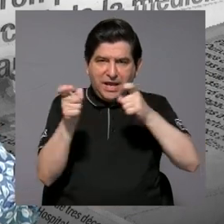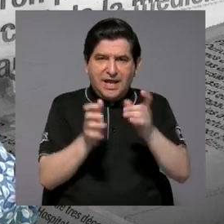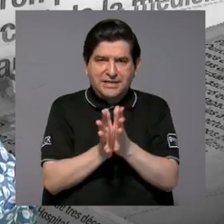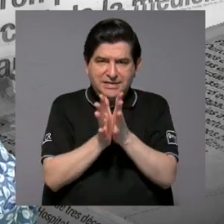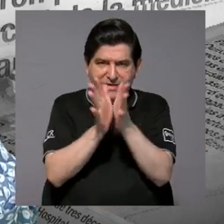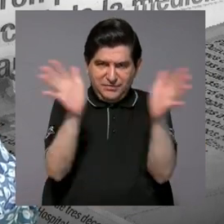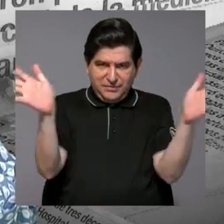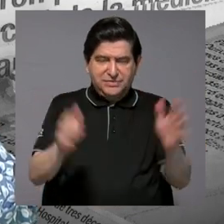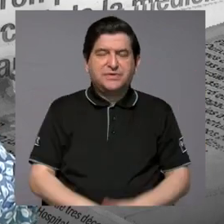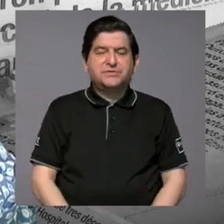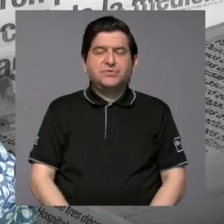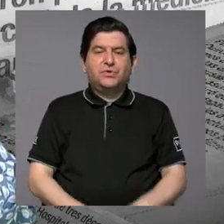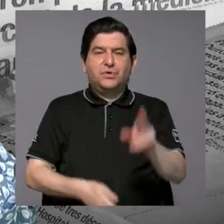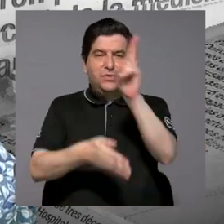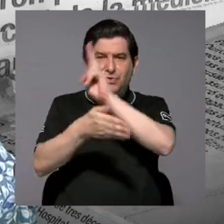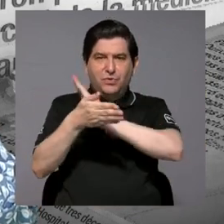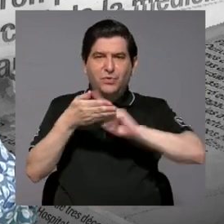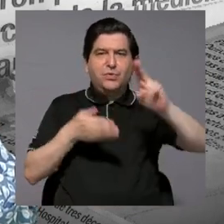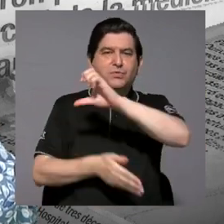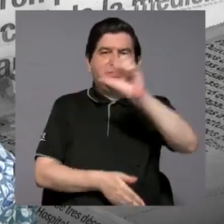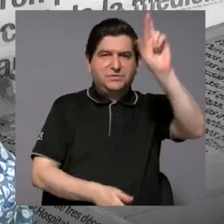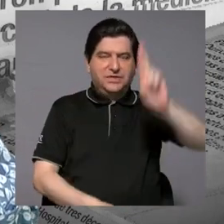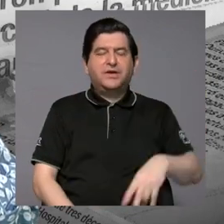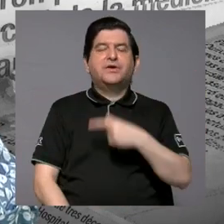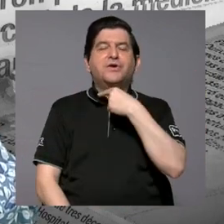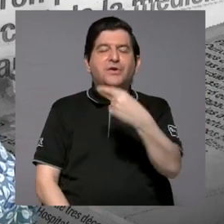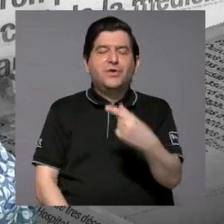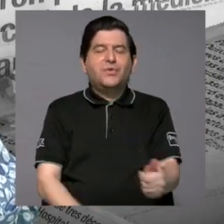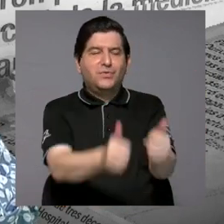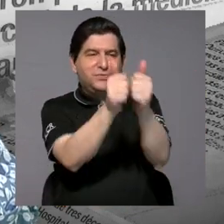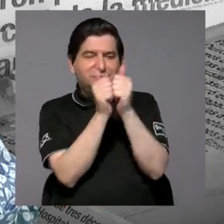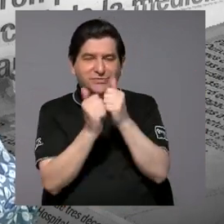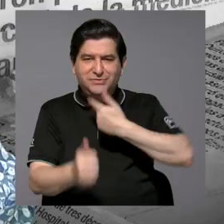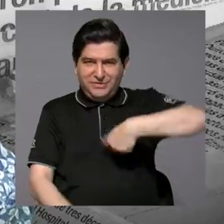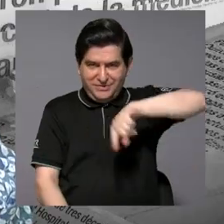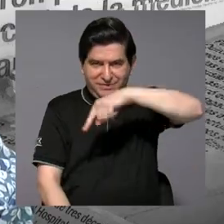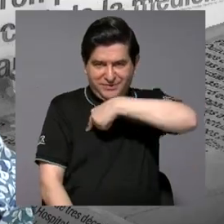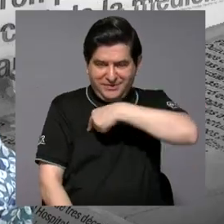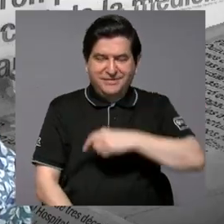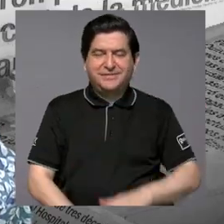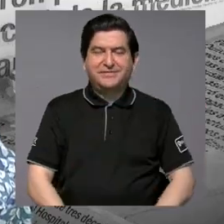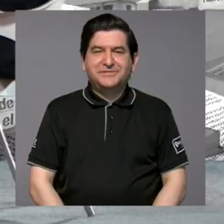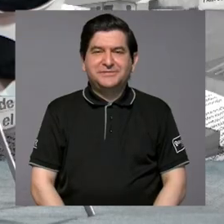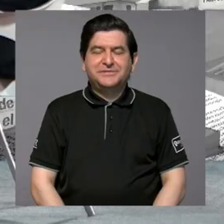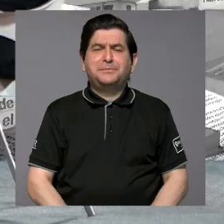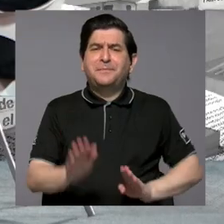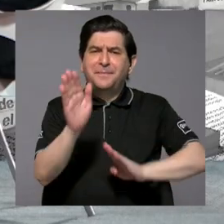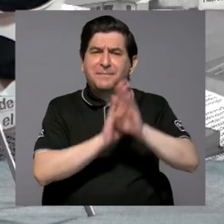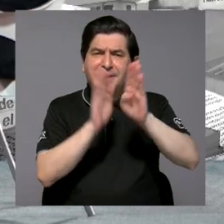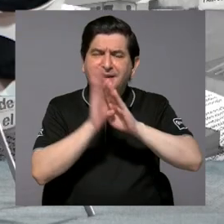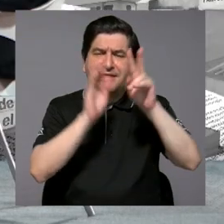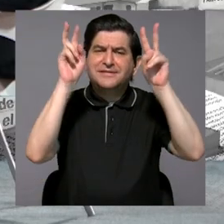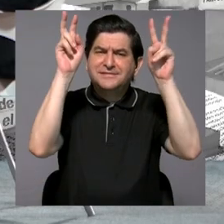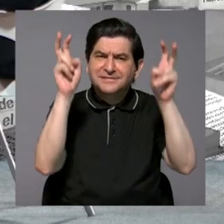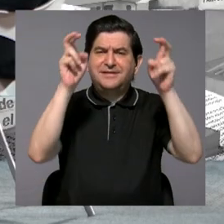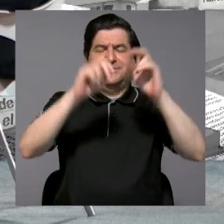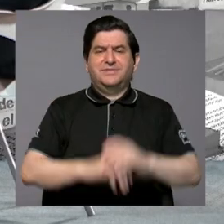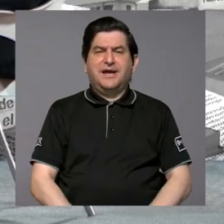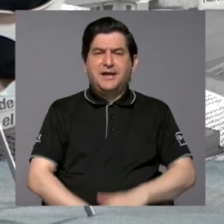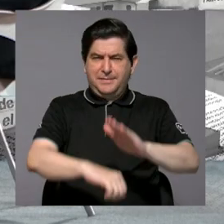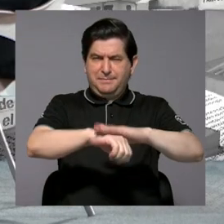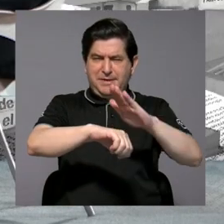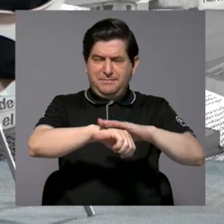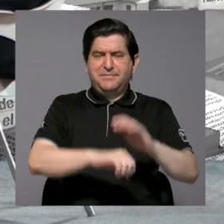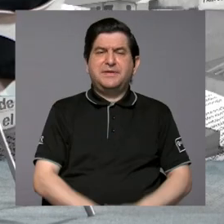Pública de la Universidad de Costa Rica. Un gusto tenerlo con nosotros para desarrollar este tema. Pues déjenme